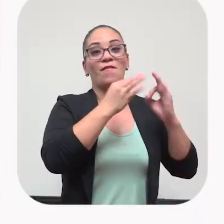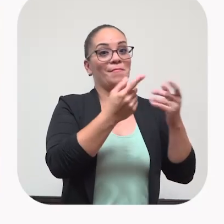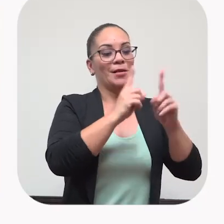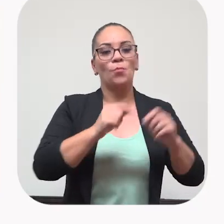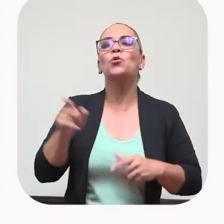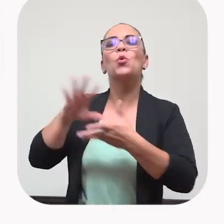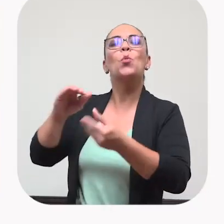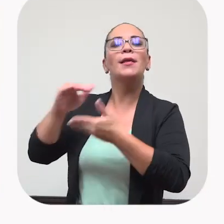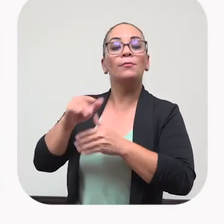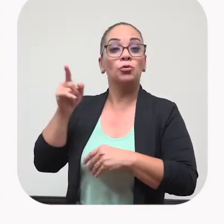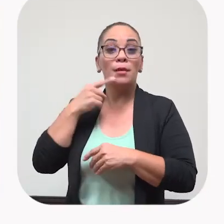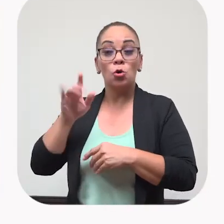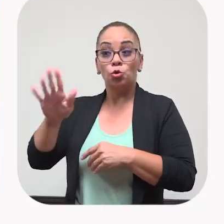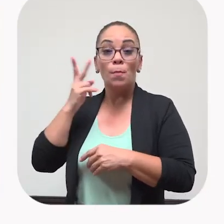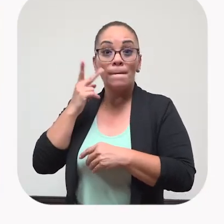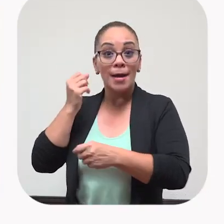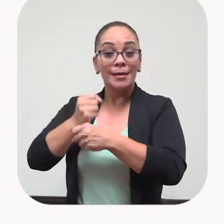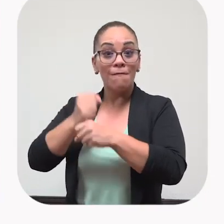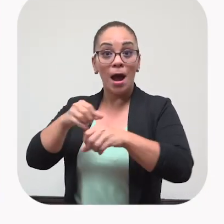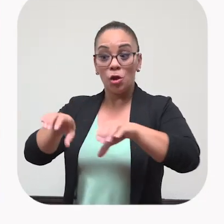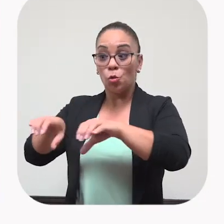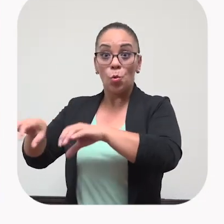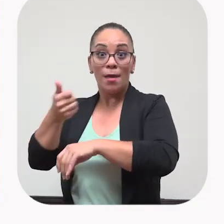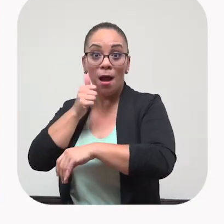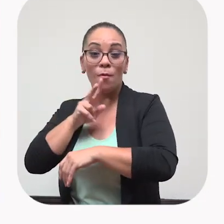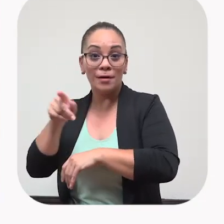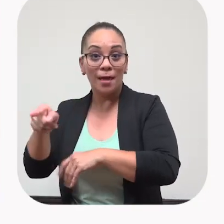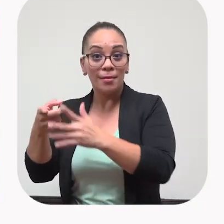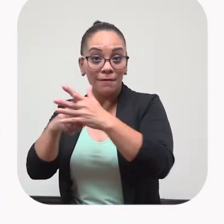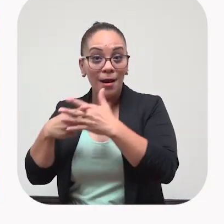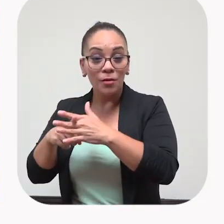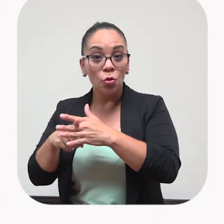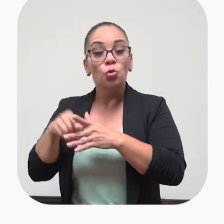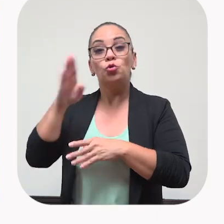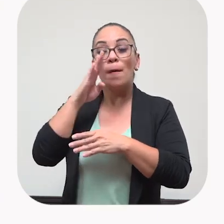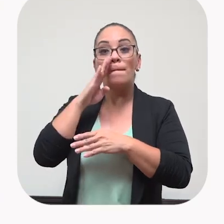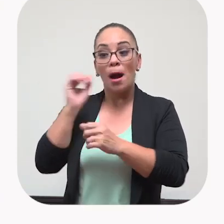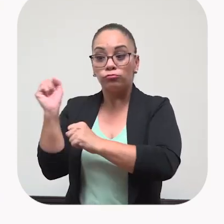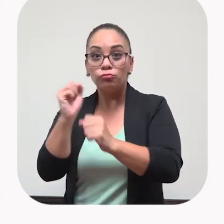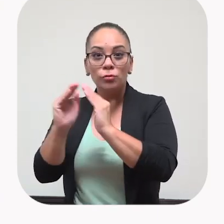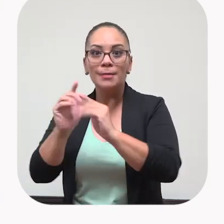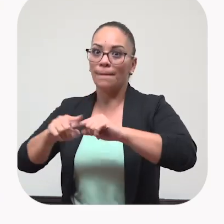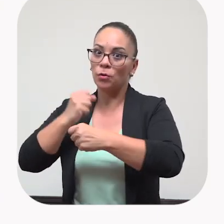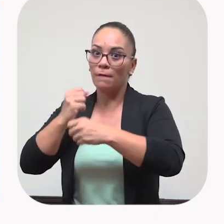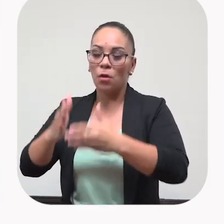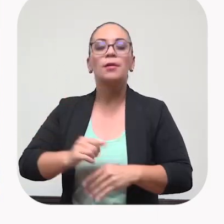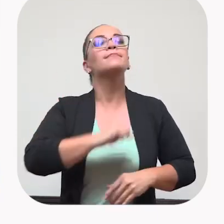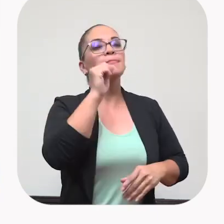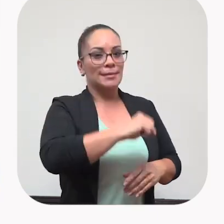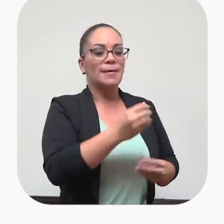Cuénteme un poquito, porque usted me estaba contando que su papá es fontanero y su mamá ama casa, pulsado, ¿verdad?